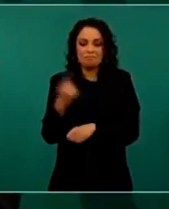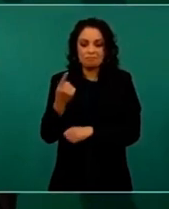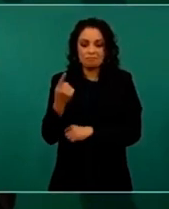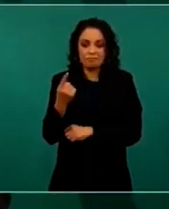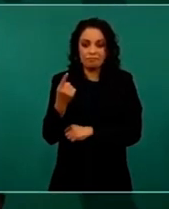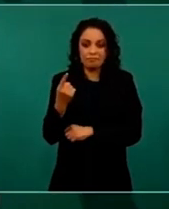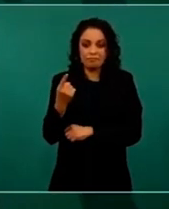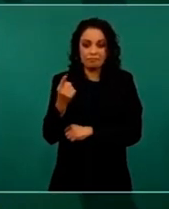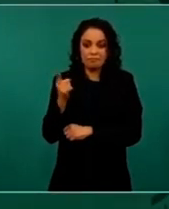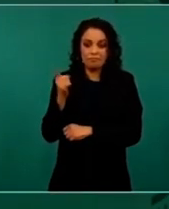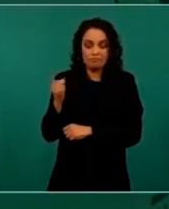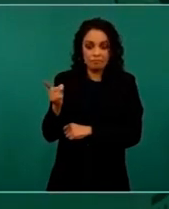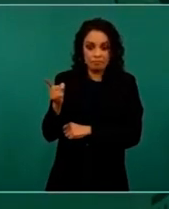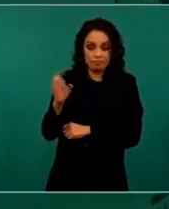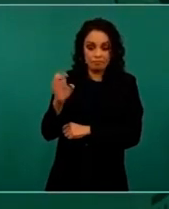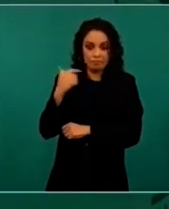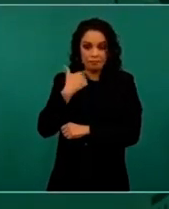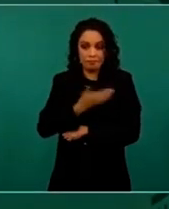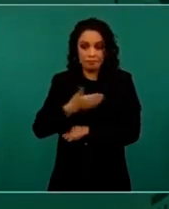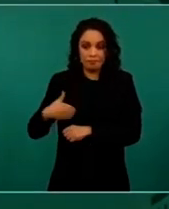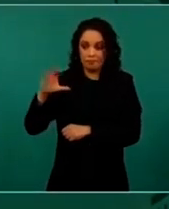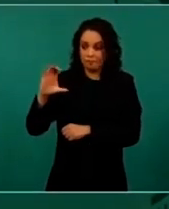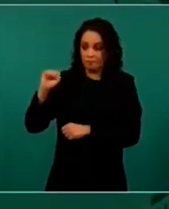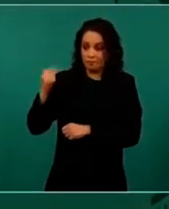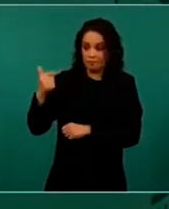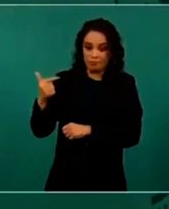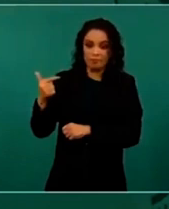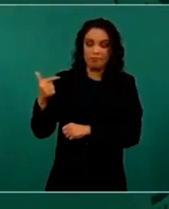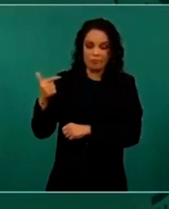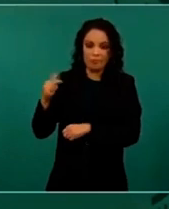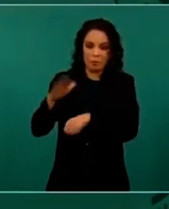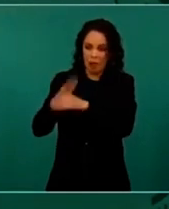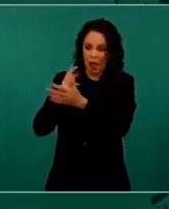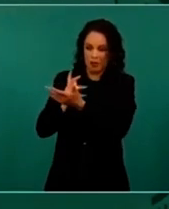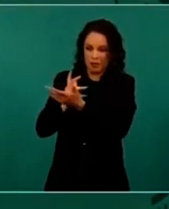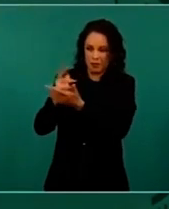intelectuales y académicos, o no a todos, a la mayoría.